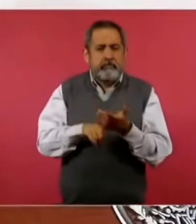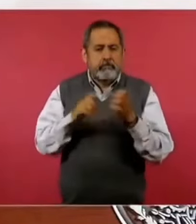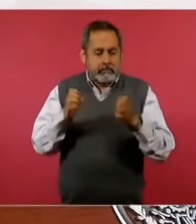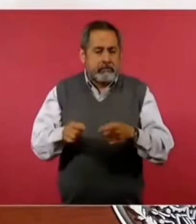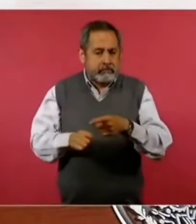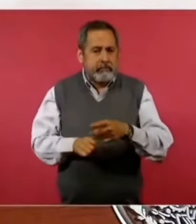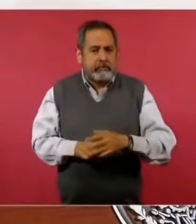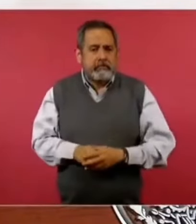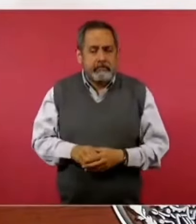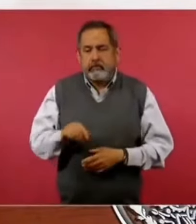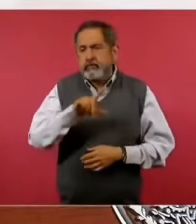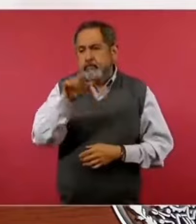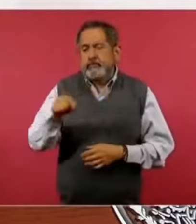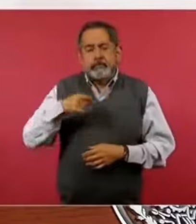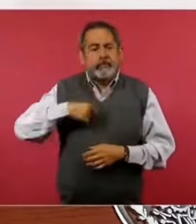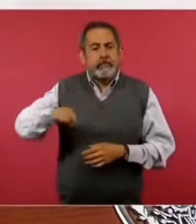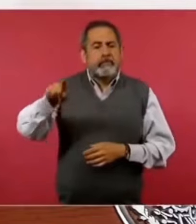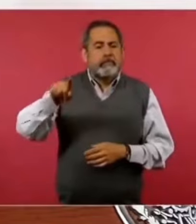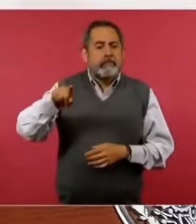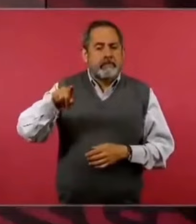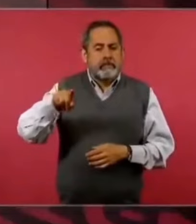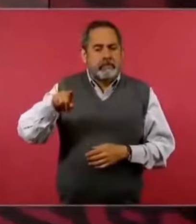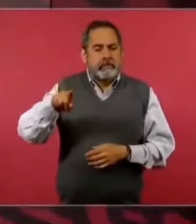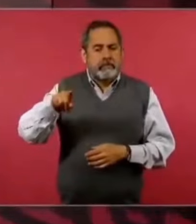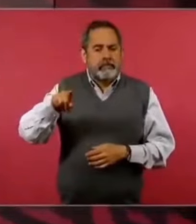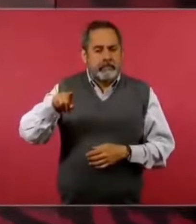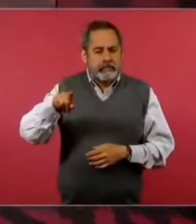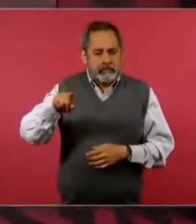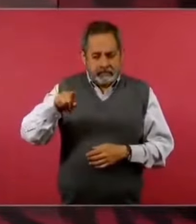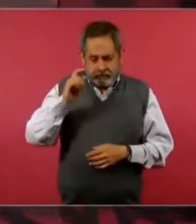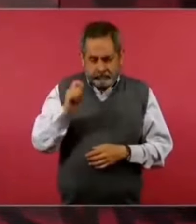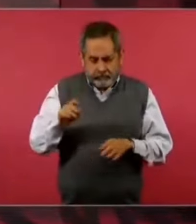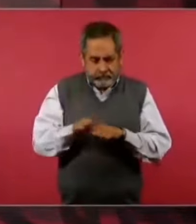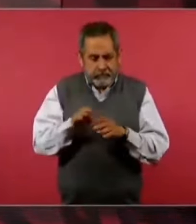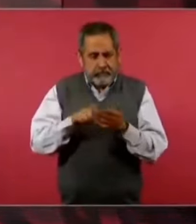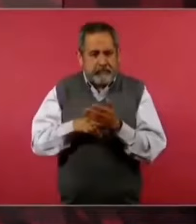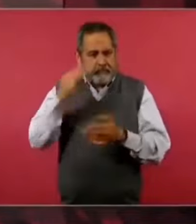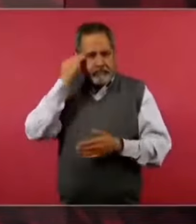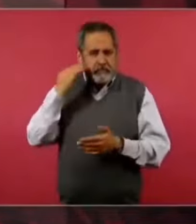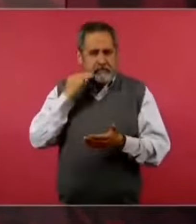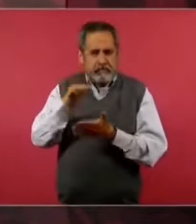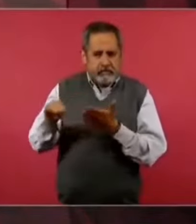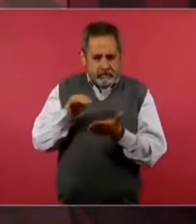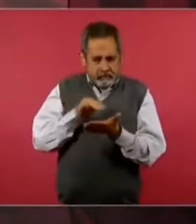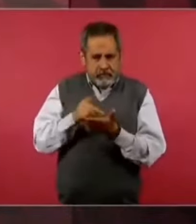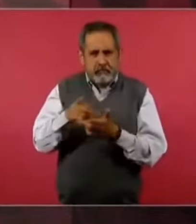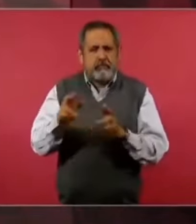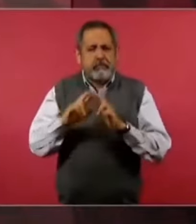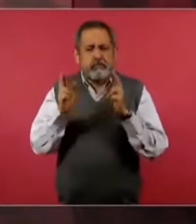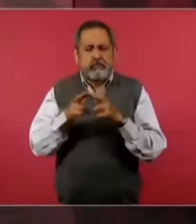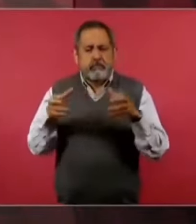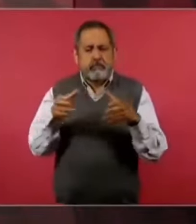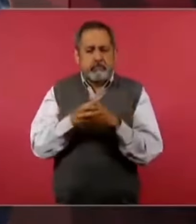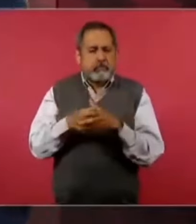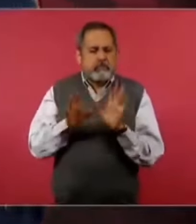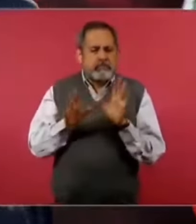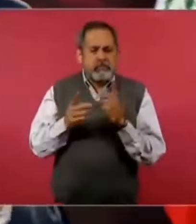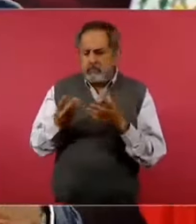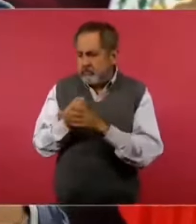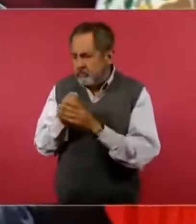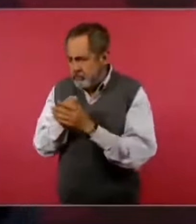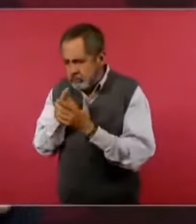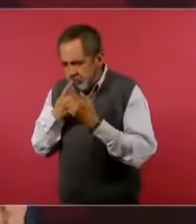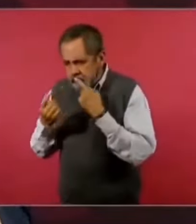Y luego vamos a tener en Mérida una reunión, pero de evaluación.